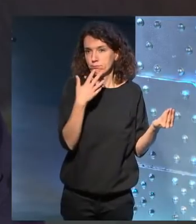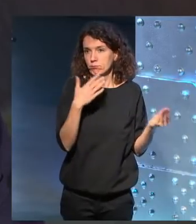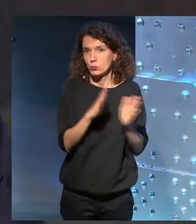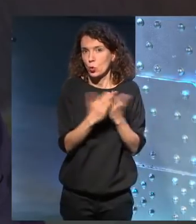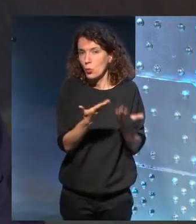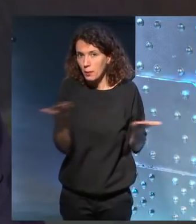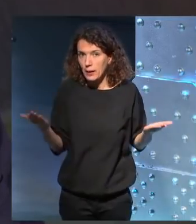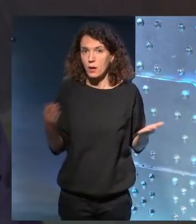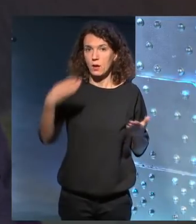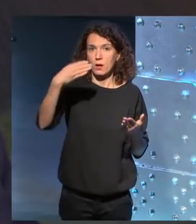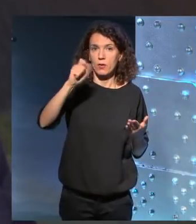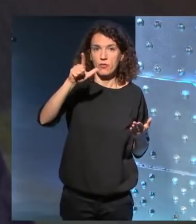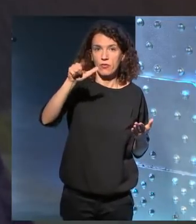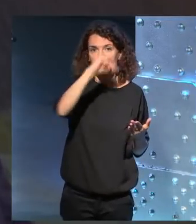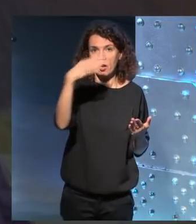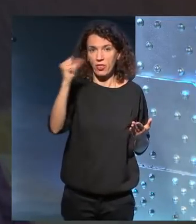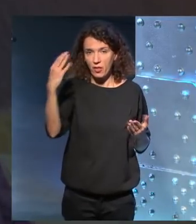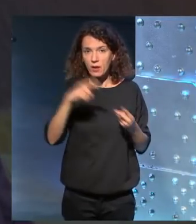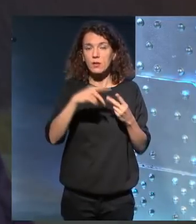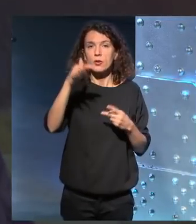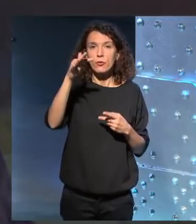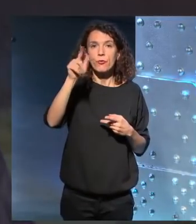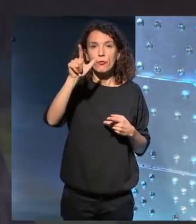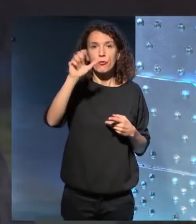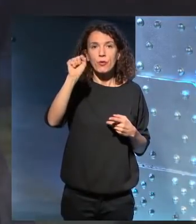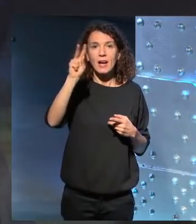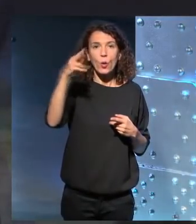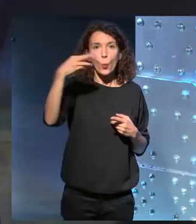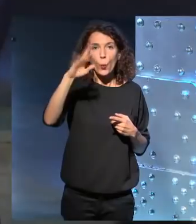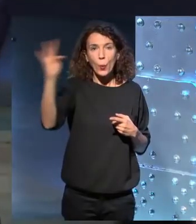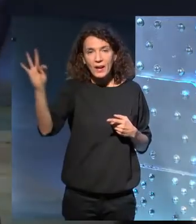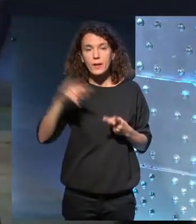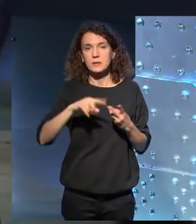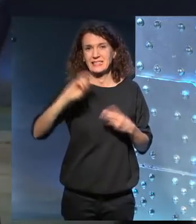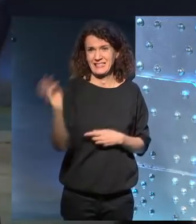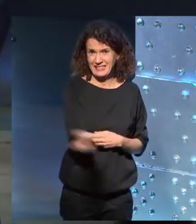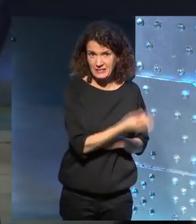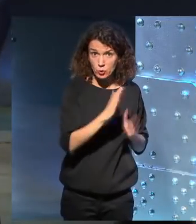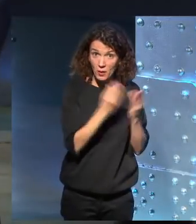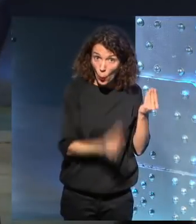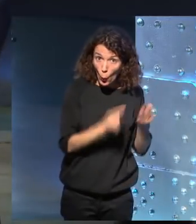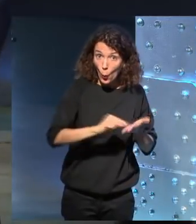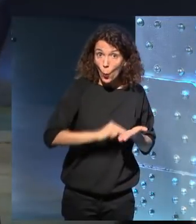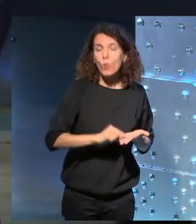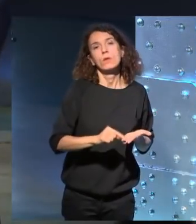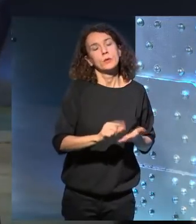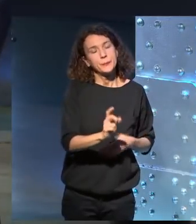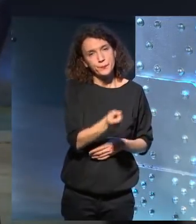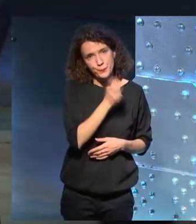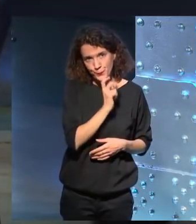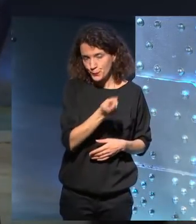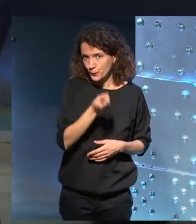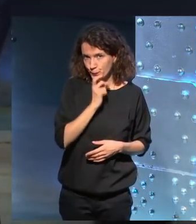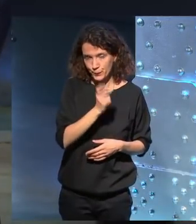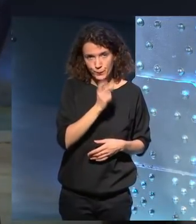Balzac o de Flaubert, o de Stendhal, es sumamente difícil,